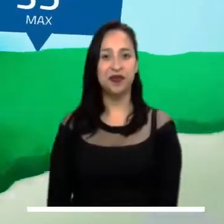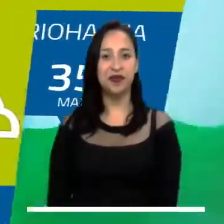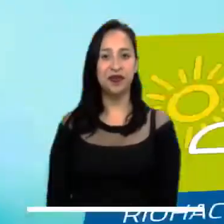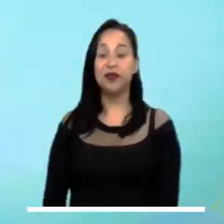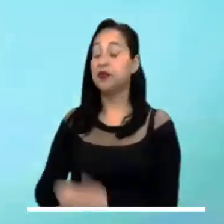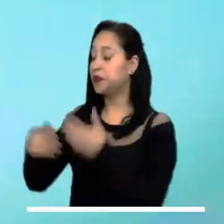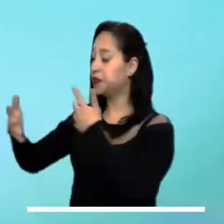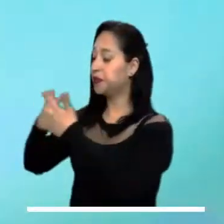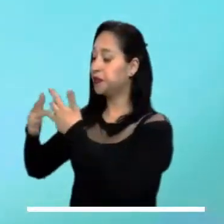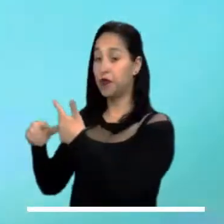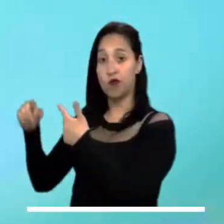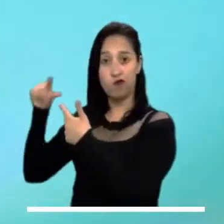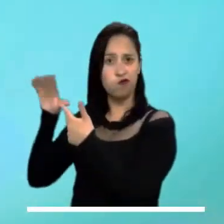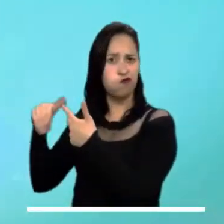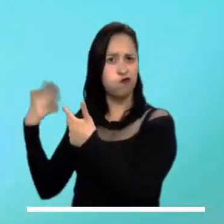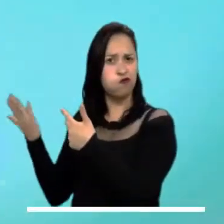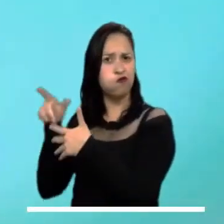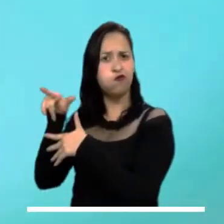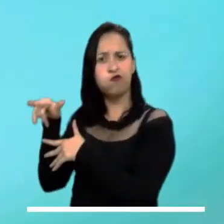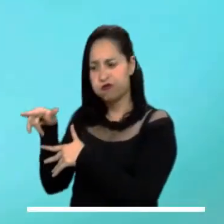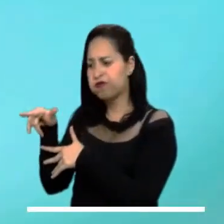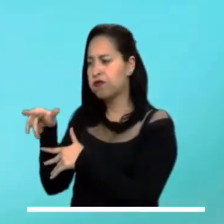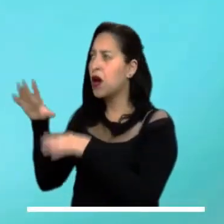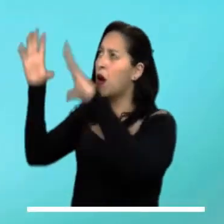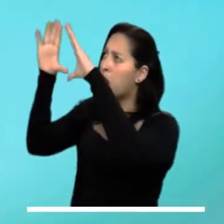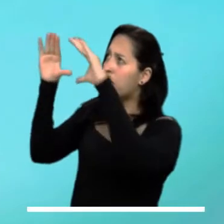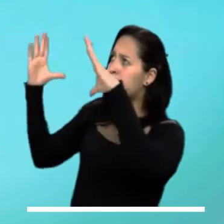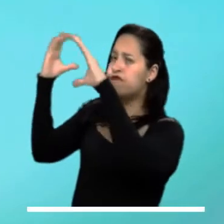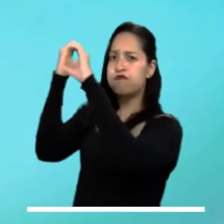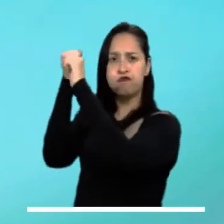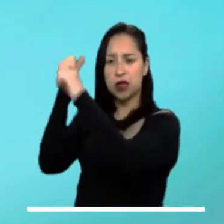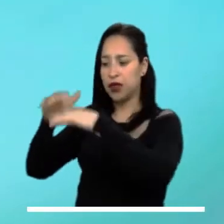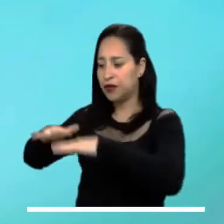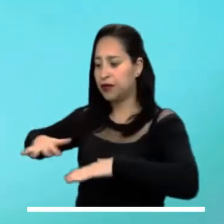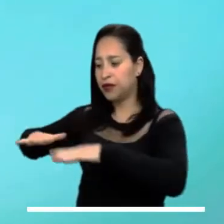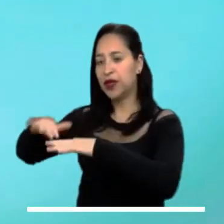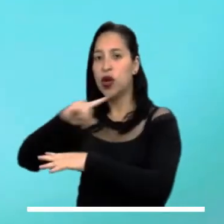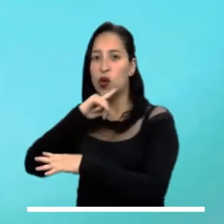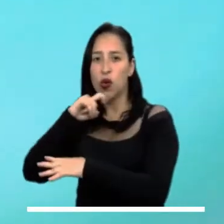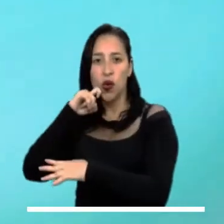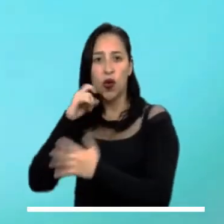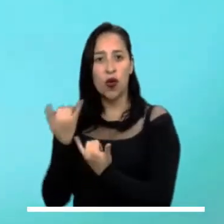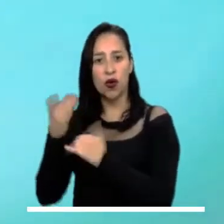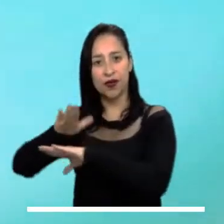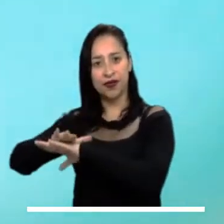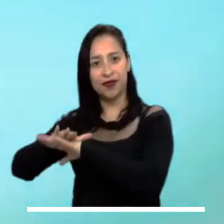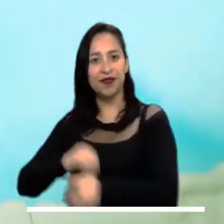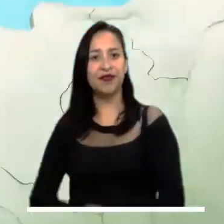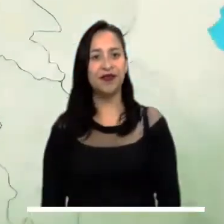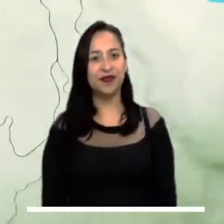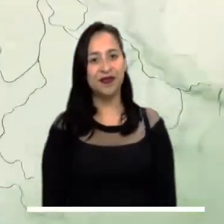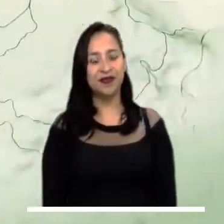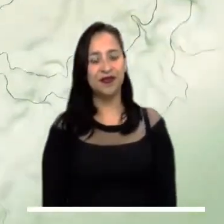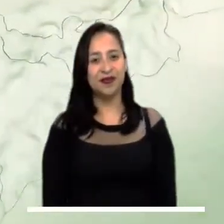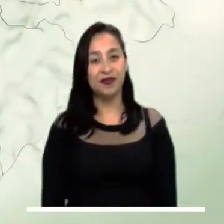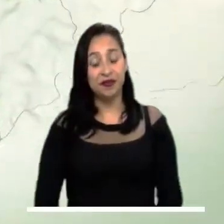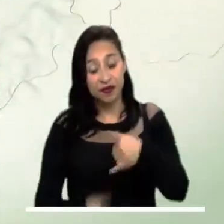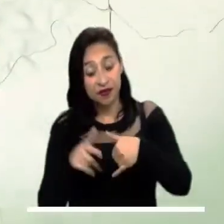El archipiélago de San Andrés y Providencia estará parcialmente nublado, pero no se advierten lluvias para esta tarde en las islas.